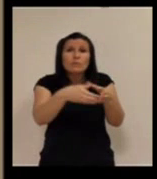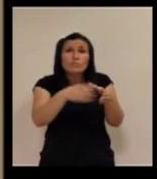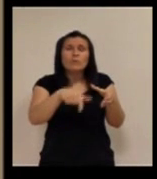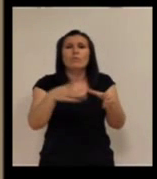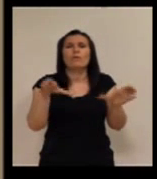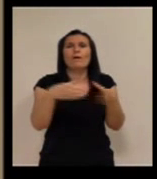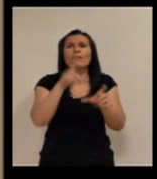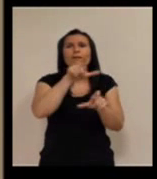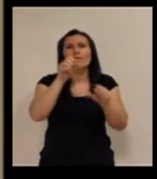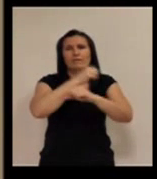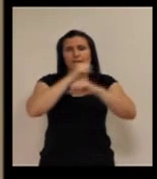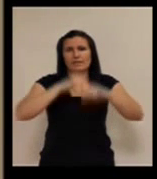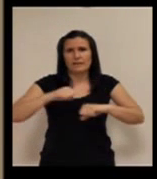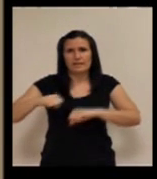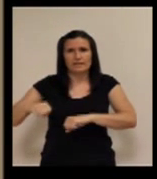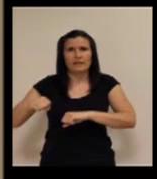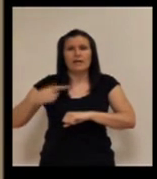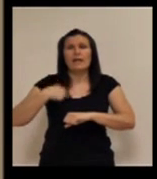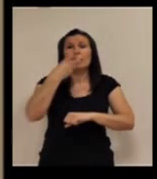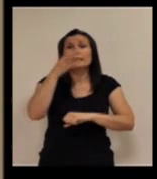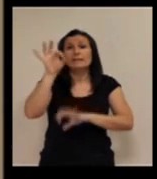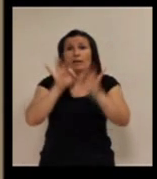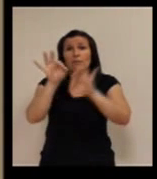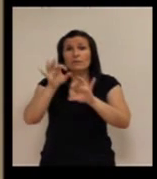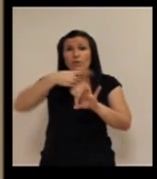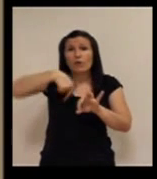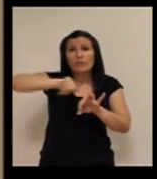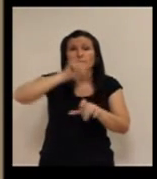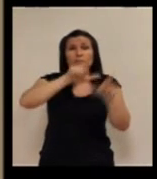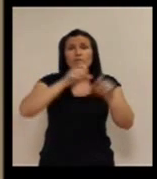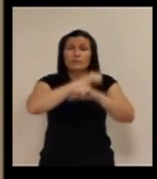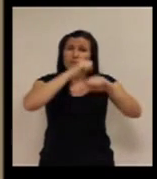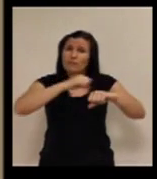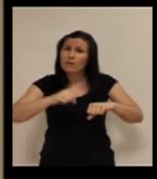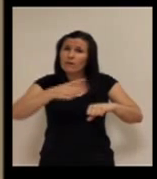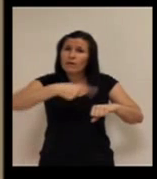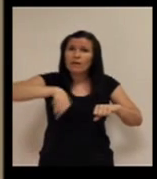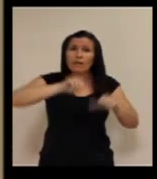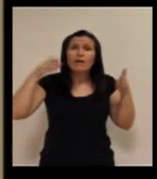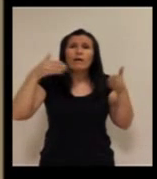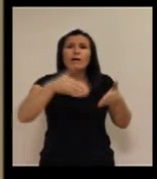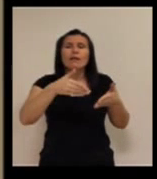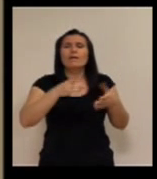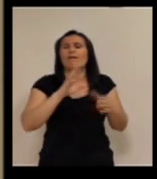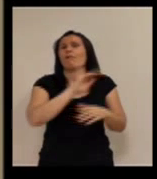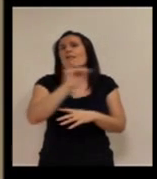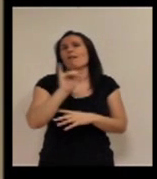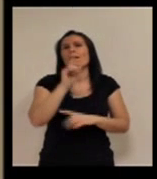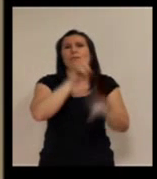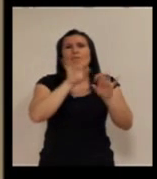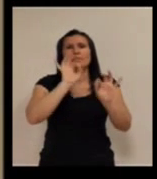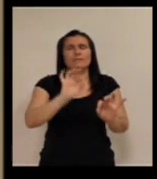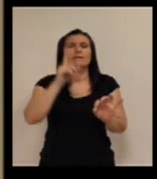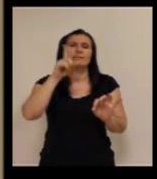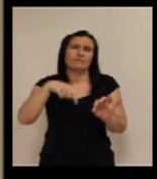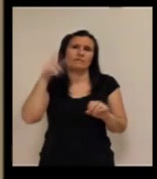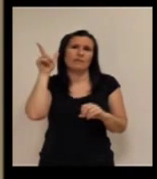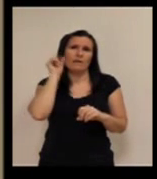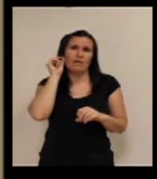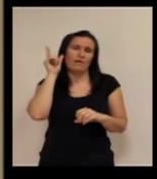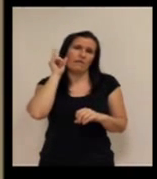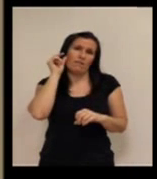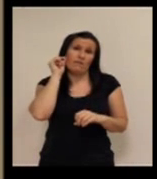población geriátrica, el 30% de la población geriátrica presenta algún tipo de problema de audición, ¿no?